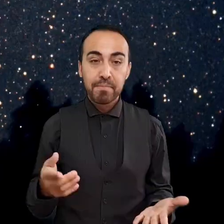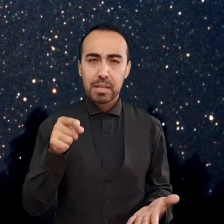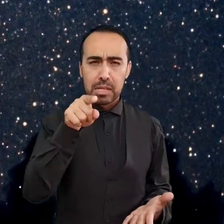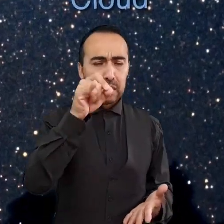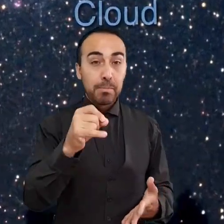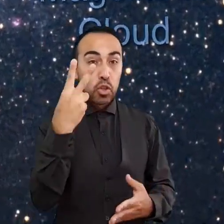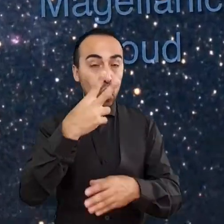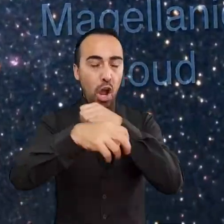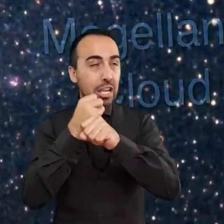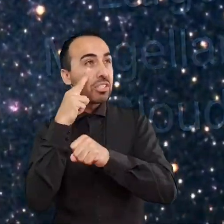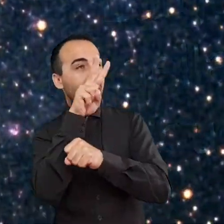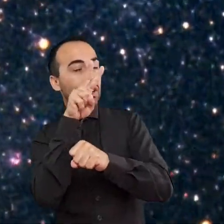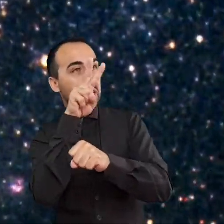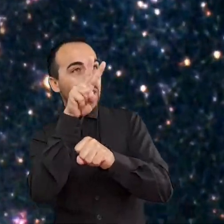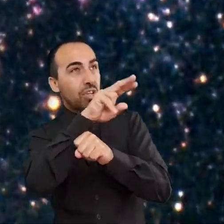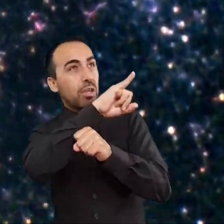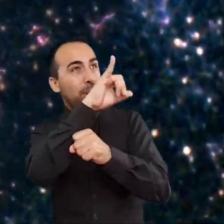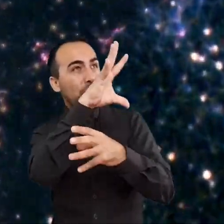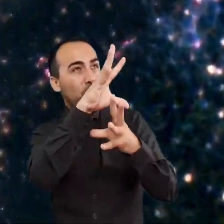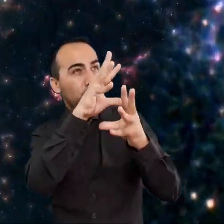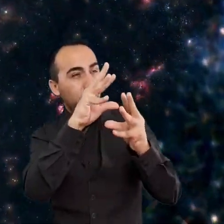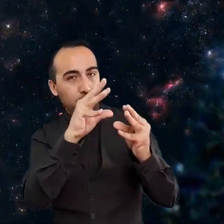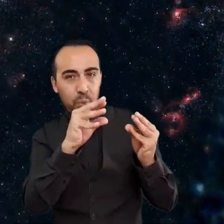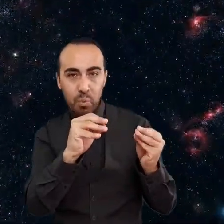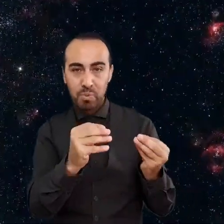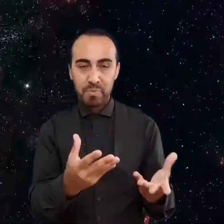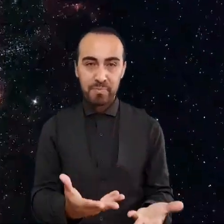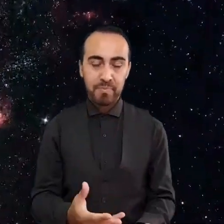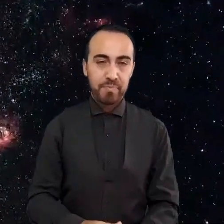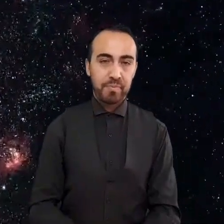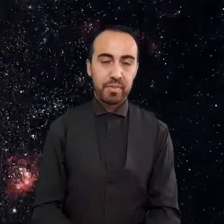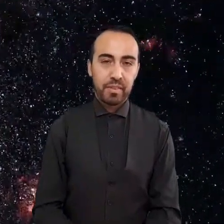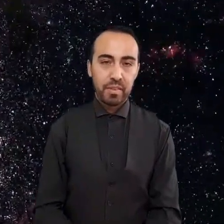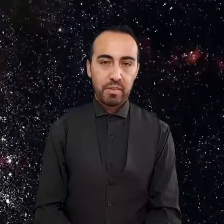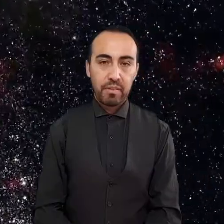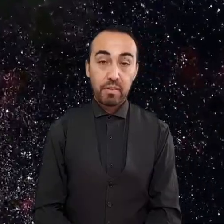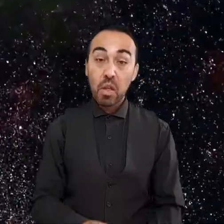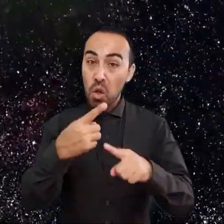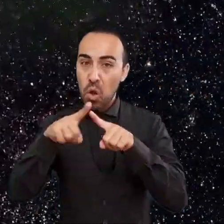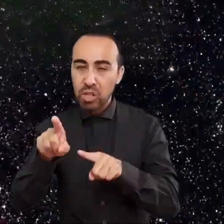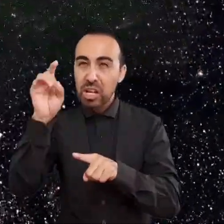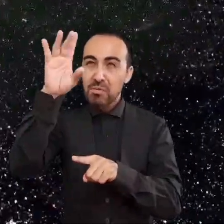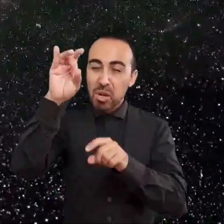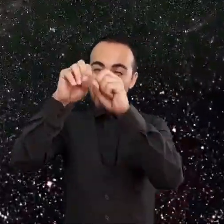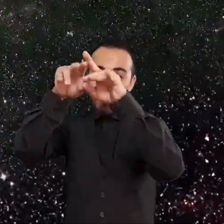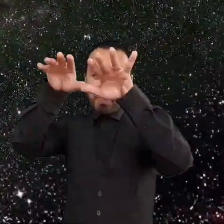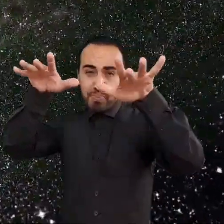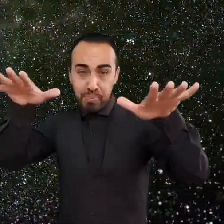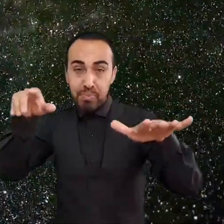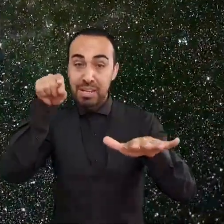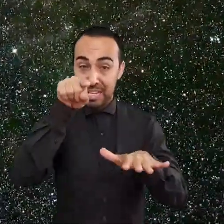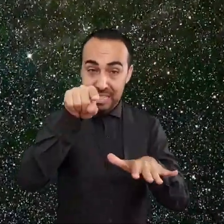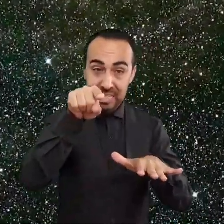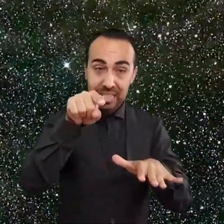Otra supernova relevante es 1987A, la cual explotó la nube grande de Marayanes y fue descubierta en